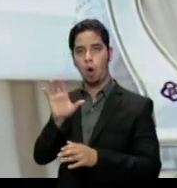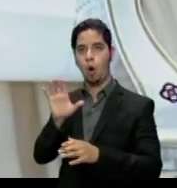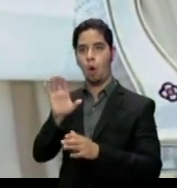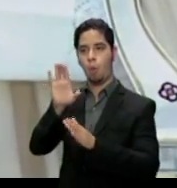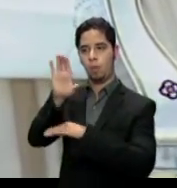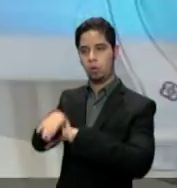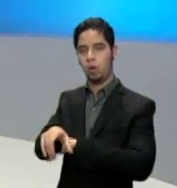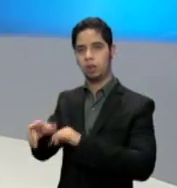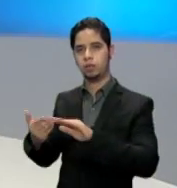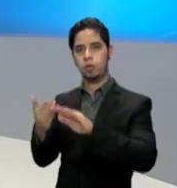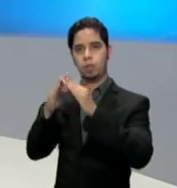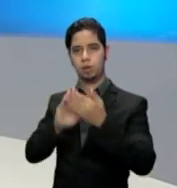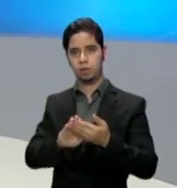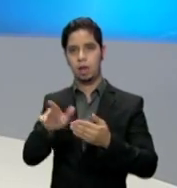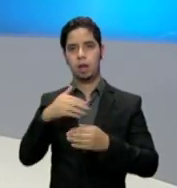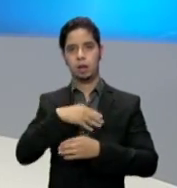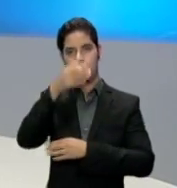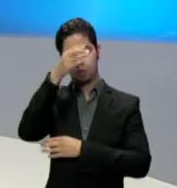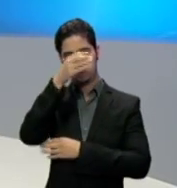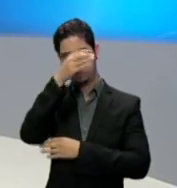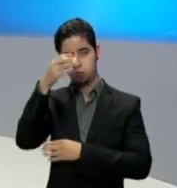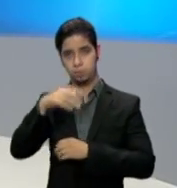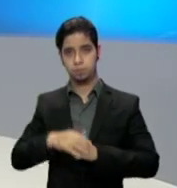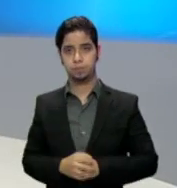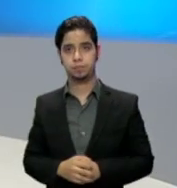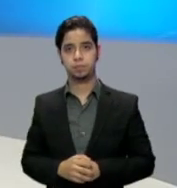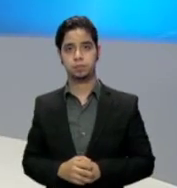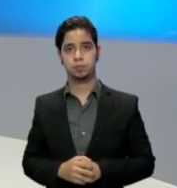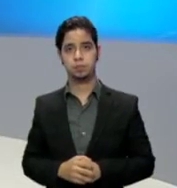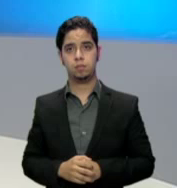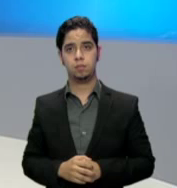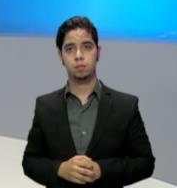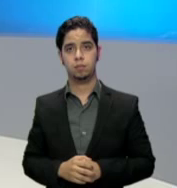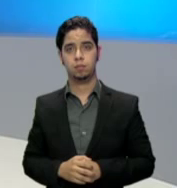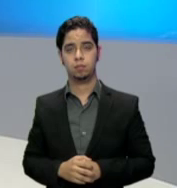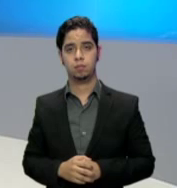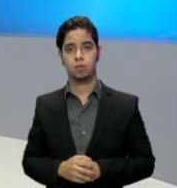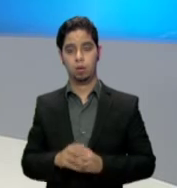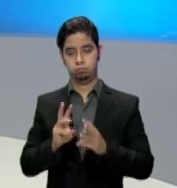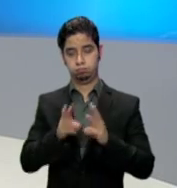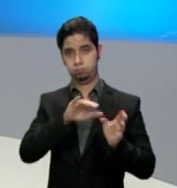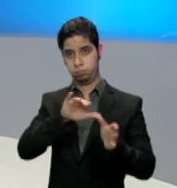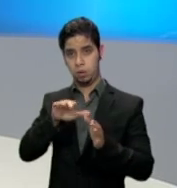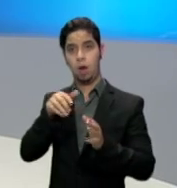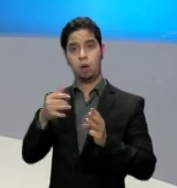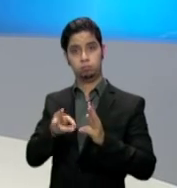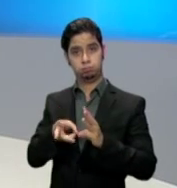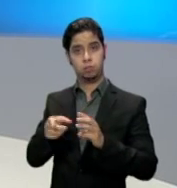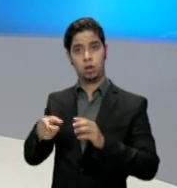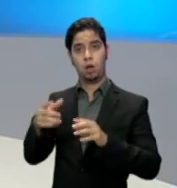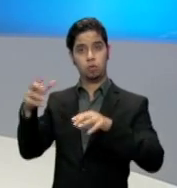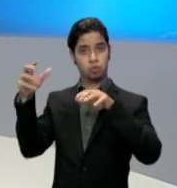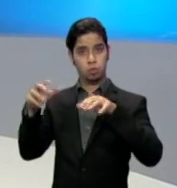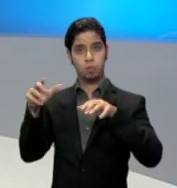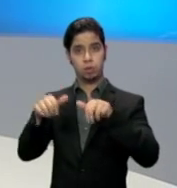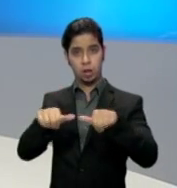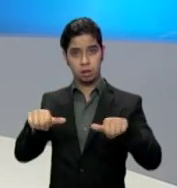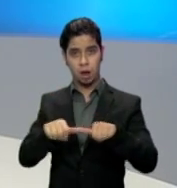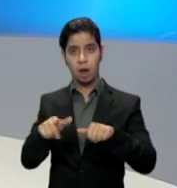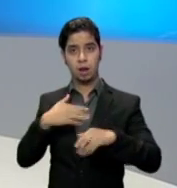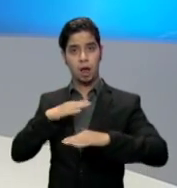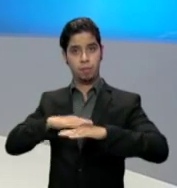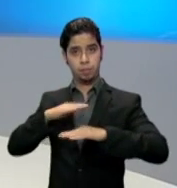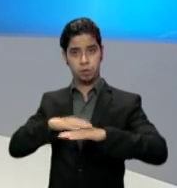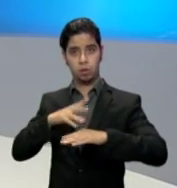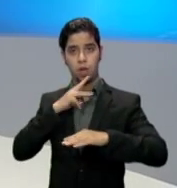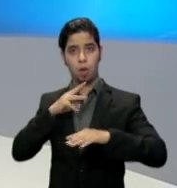catolicismo. Y en el tiempo continúa el patrón lluvioso debido al paso de una vaguada por nuestra zona. Está en vigencia un aviso de